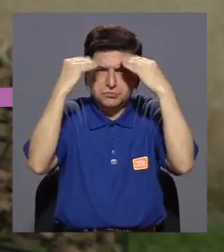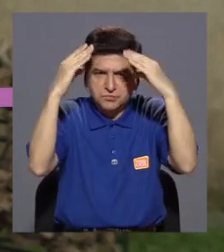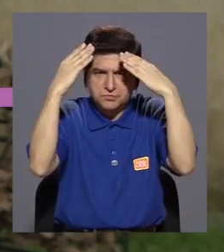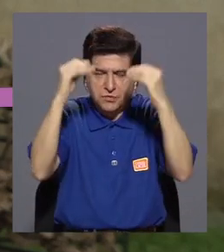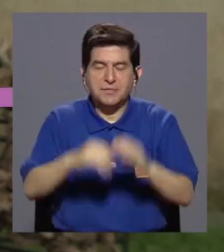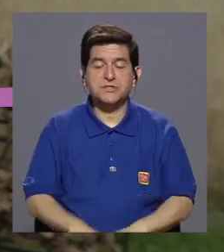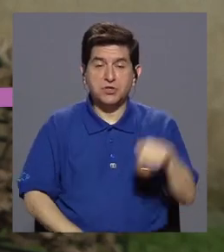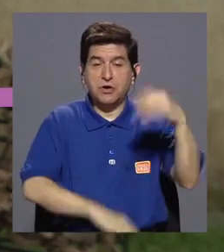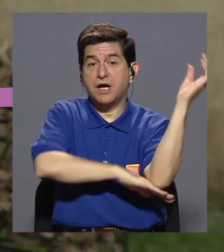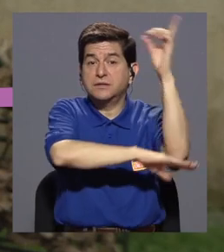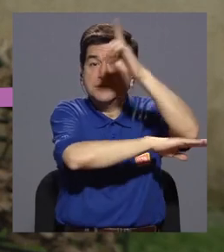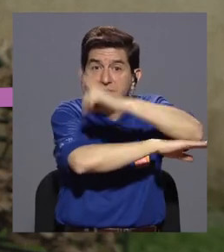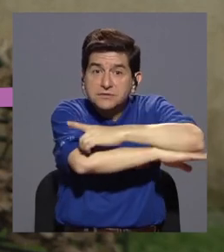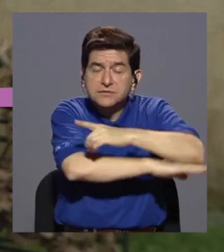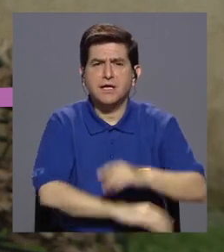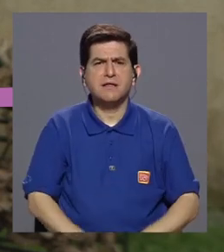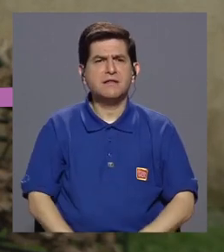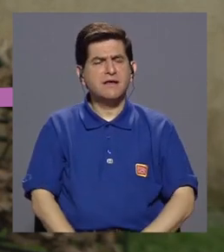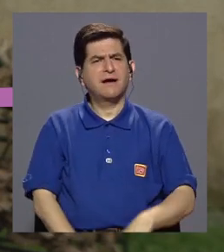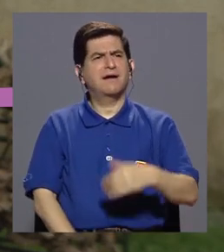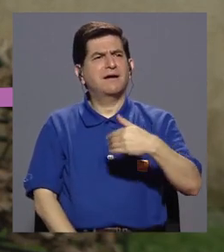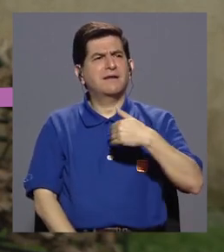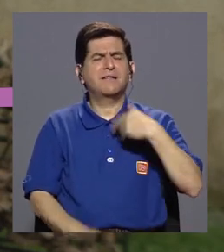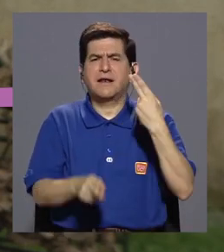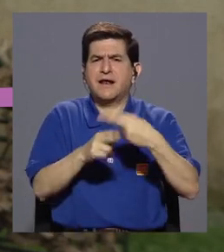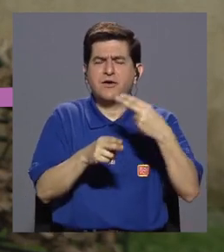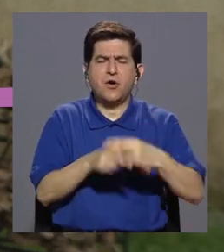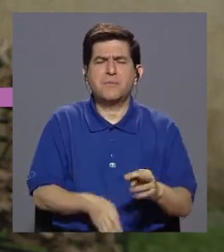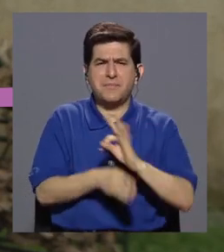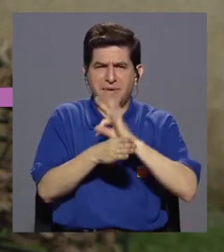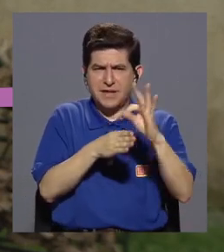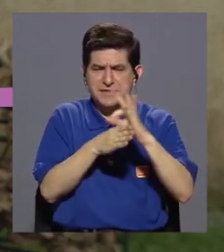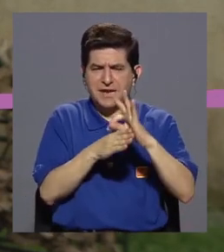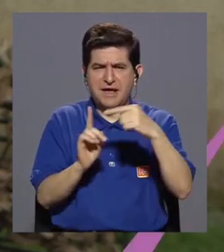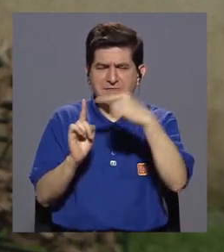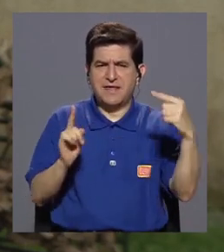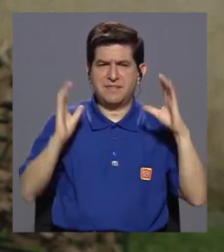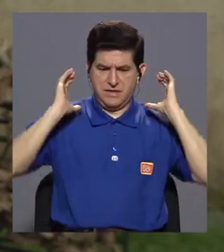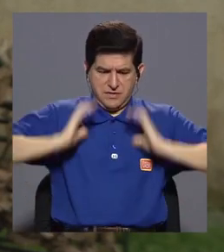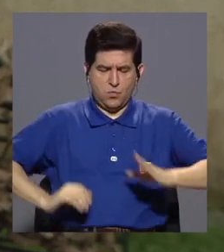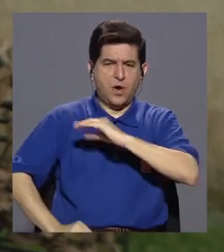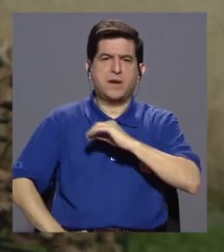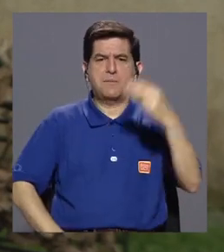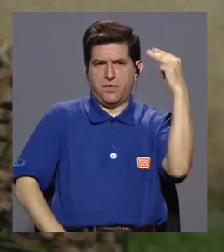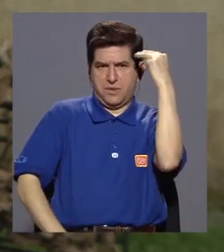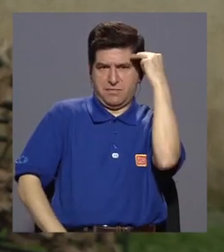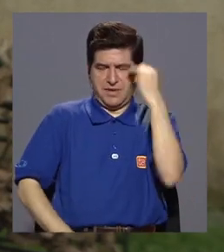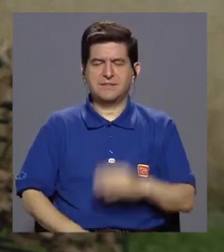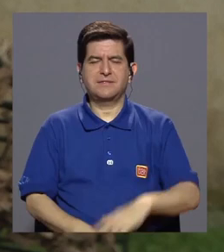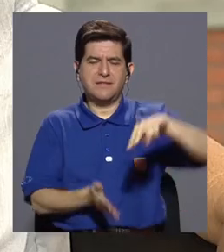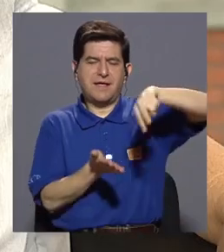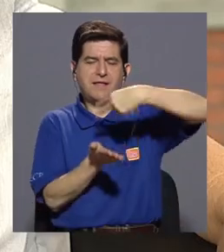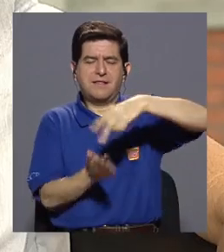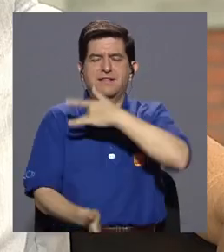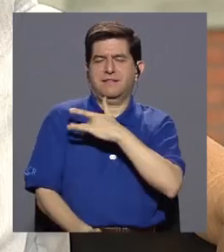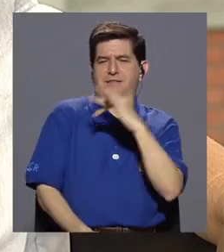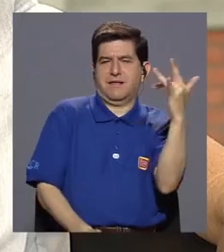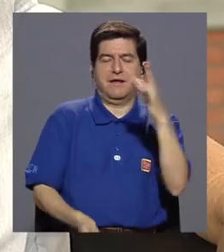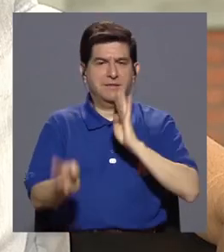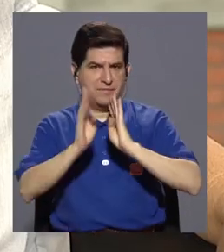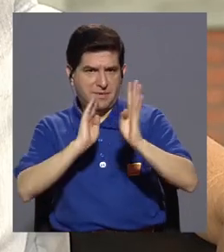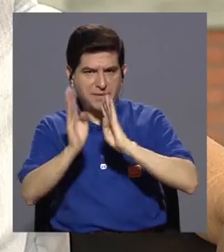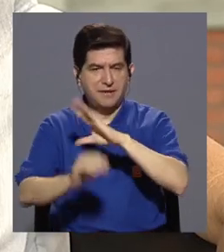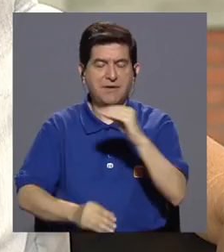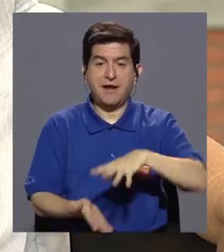que para el día de hoy se tiene por nombre Terapia desde el Cuerpo y la Mente, la Danza del Alma. Para poder